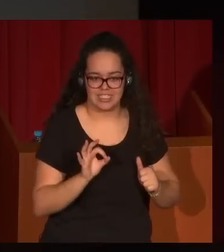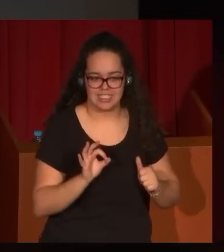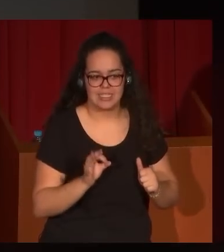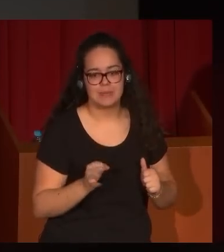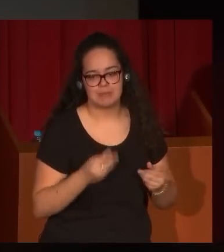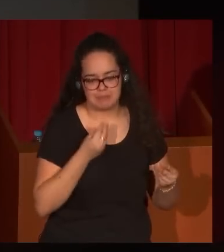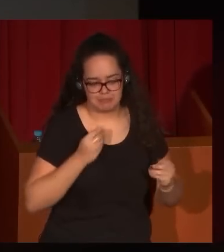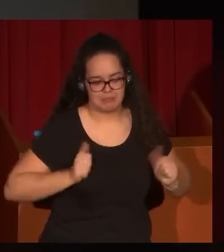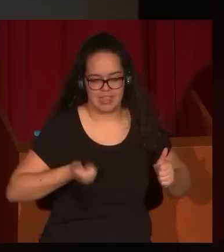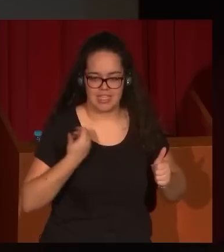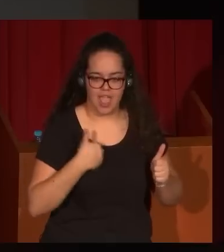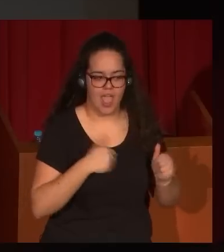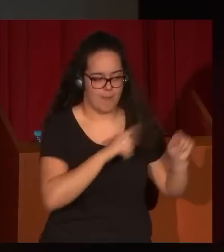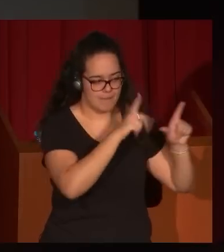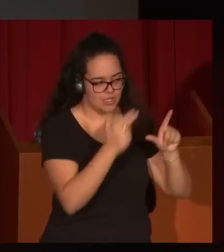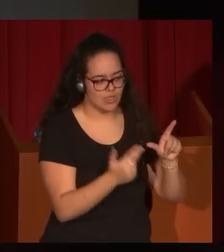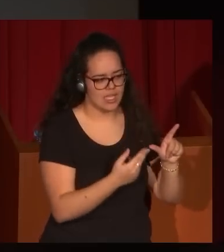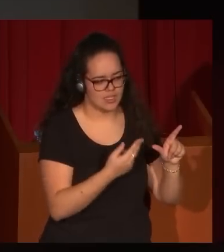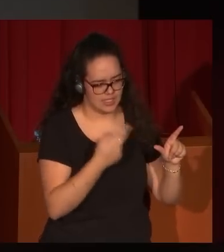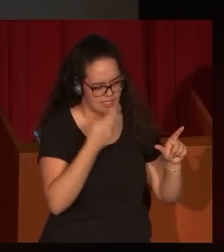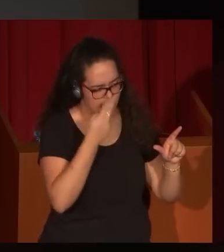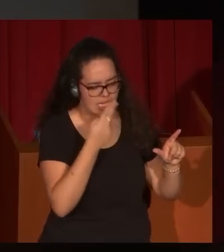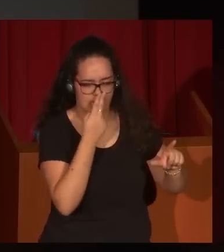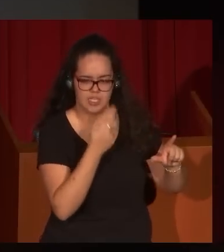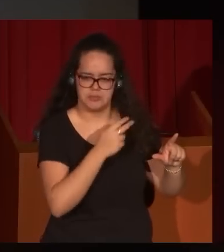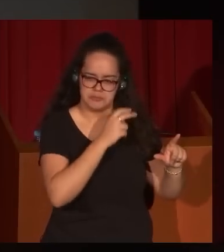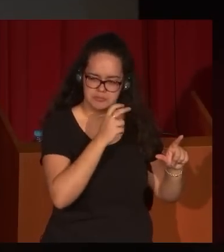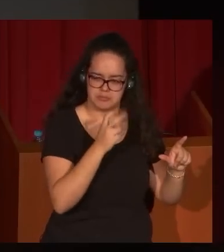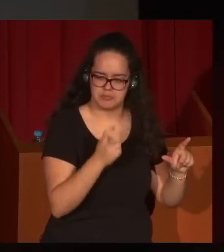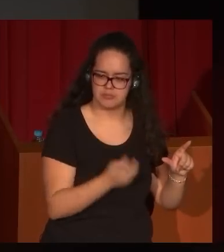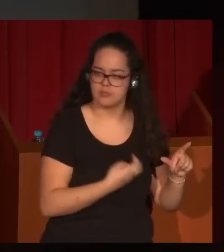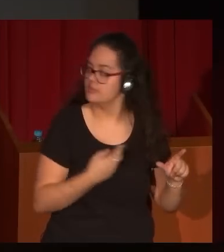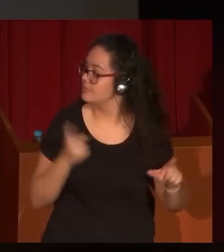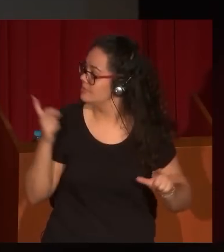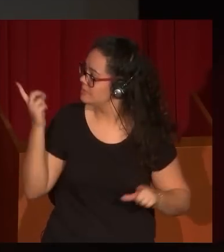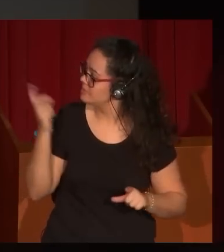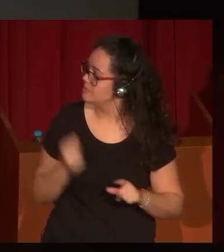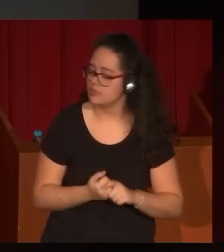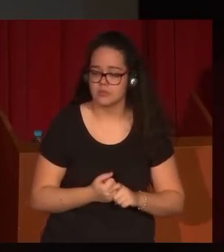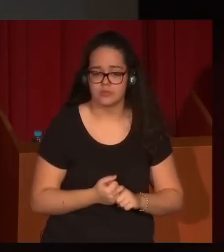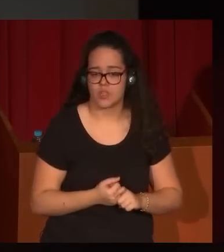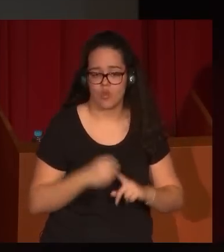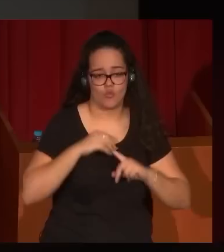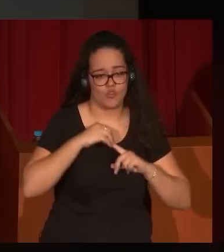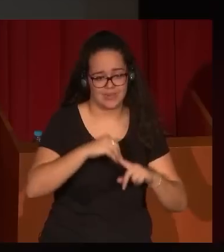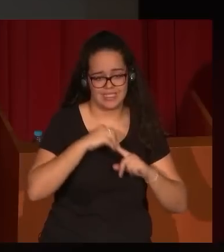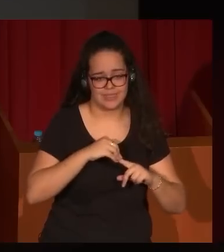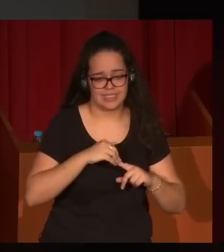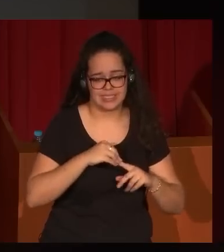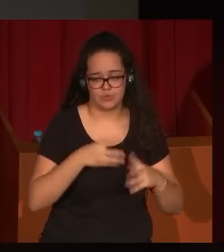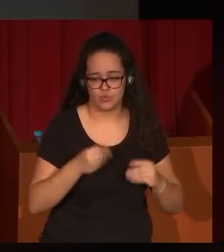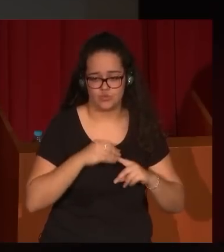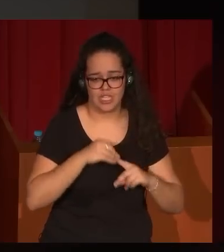tenerse en consideración su obra, por esta primera monografía que hace Balsa de la Vega, y fundamentalmente, y muy fundamentalmente,